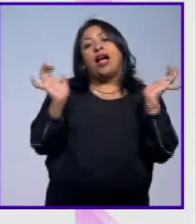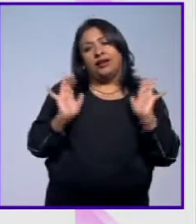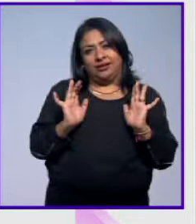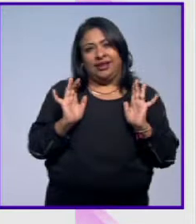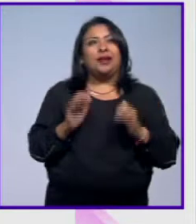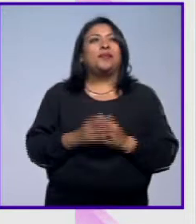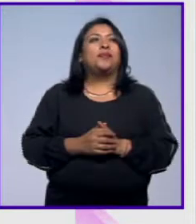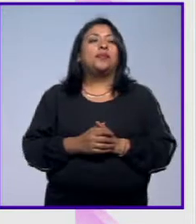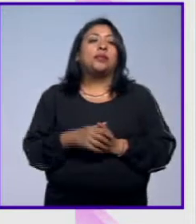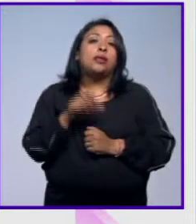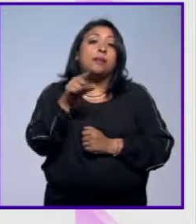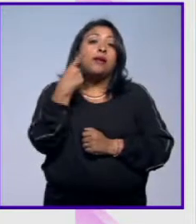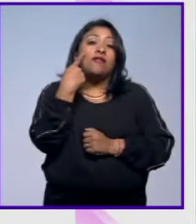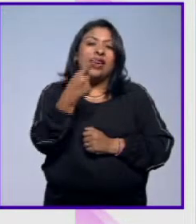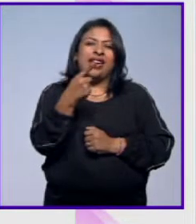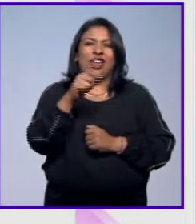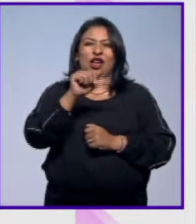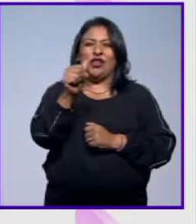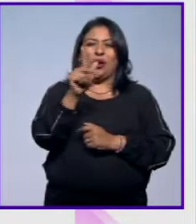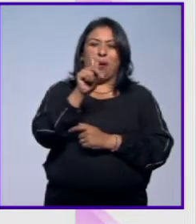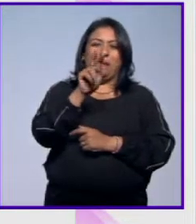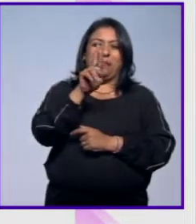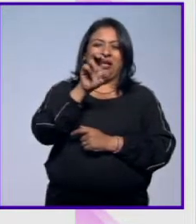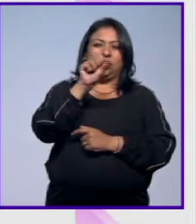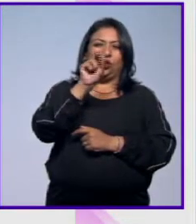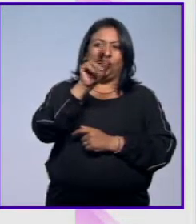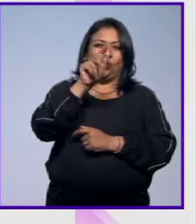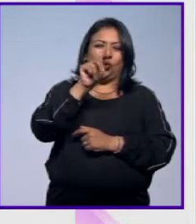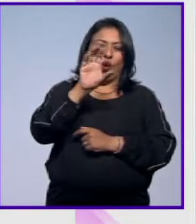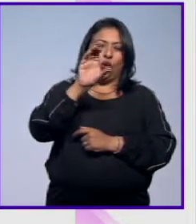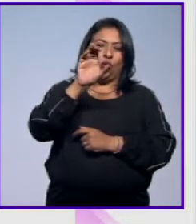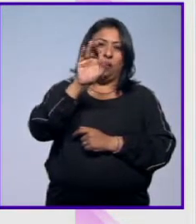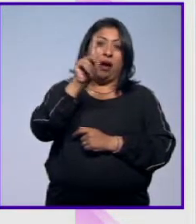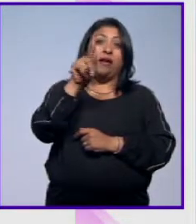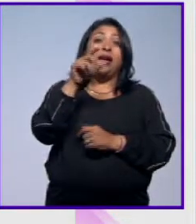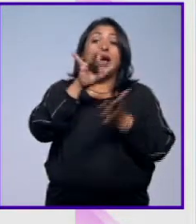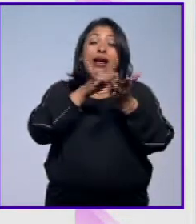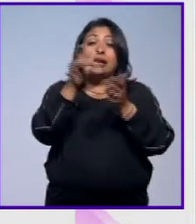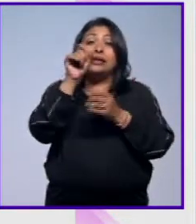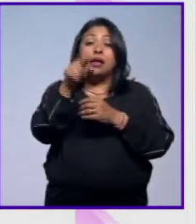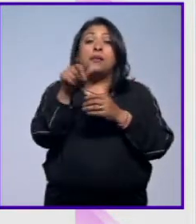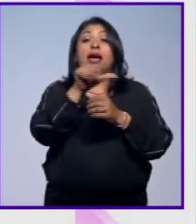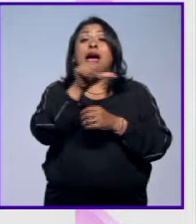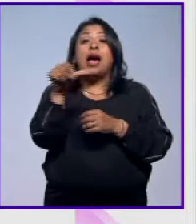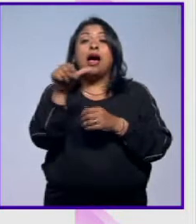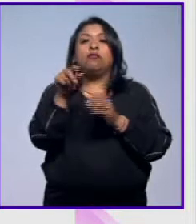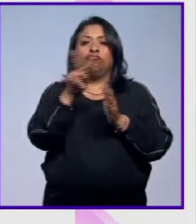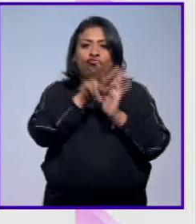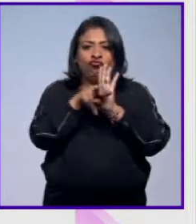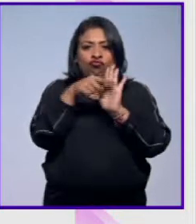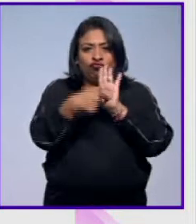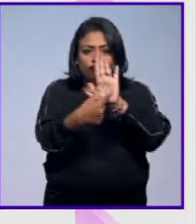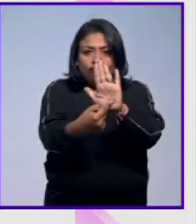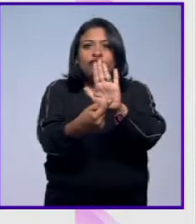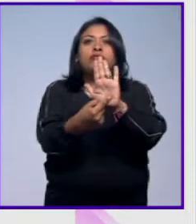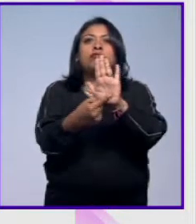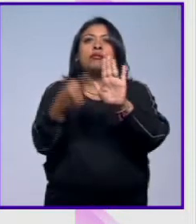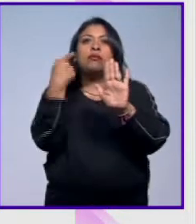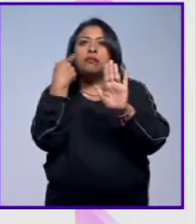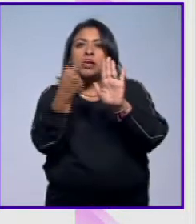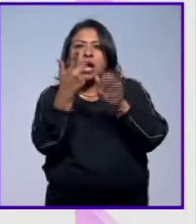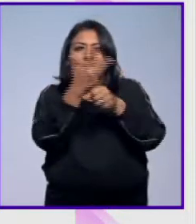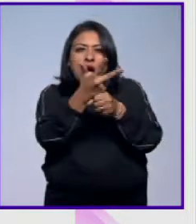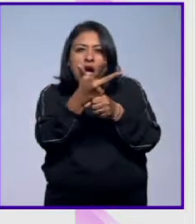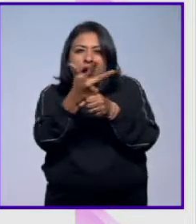bueno, pues tenemos presunto culpable, por ejemplo, ¿no? Es un caso que gracias también a la visibilización que le dio que hubiera una